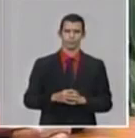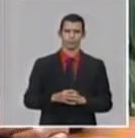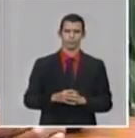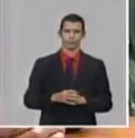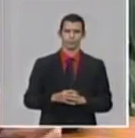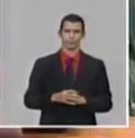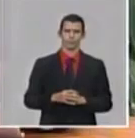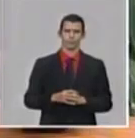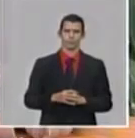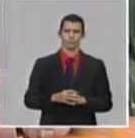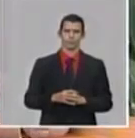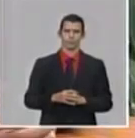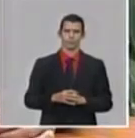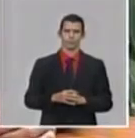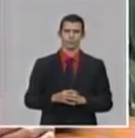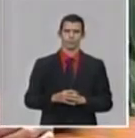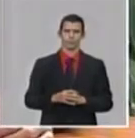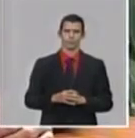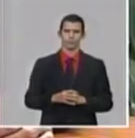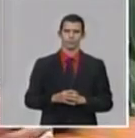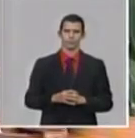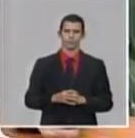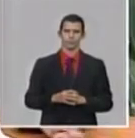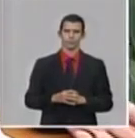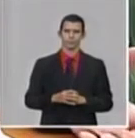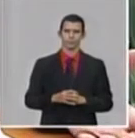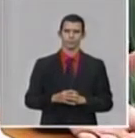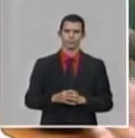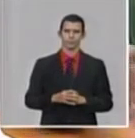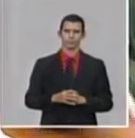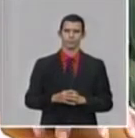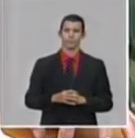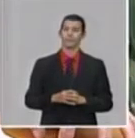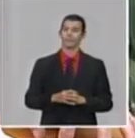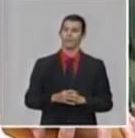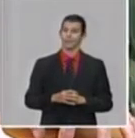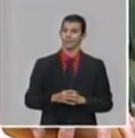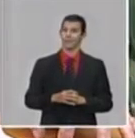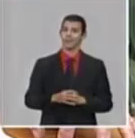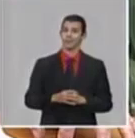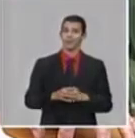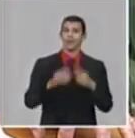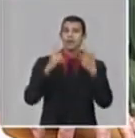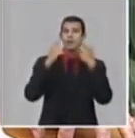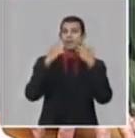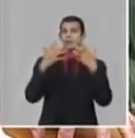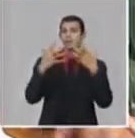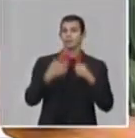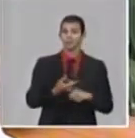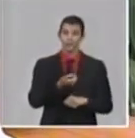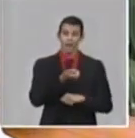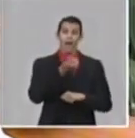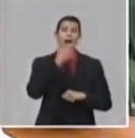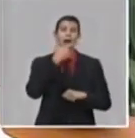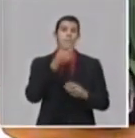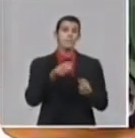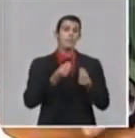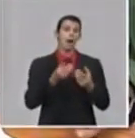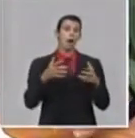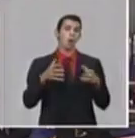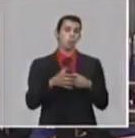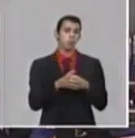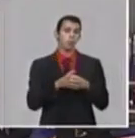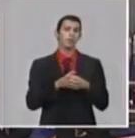importante para el tratamiento de estos pacientes y es que no genera inmunosupresión. Porque ya han hablado los